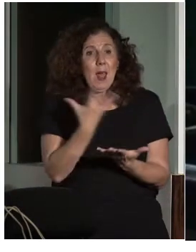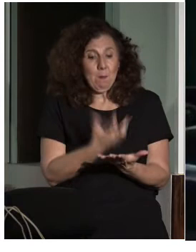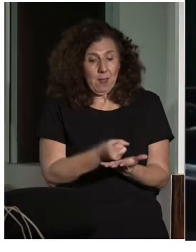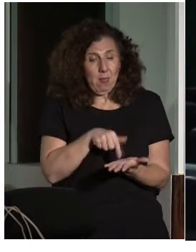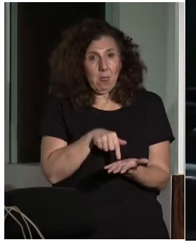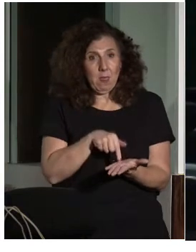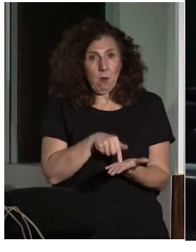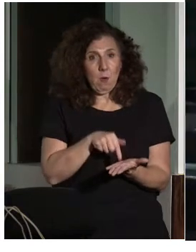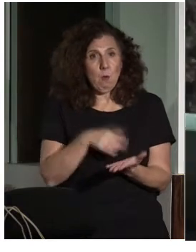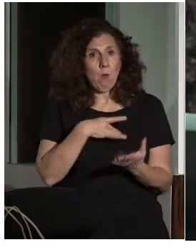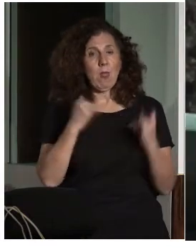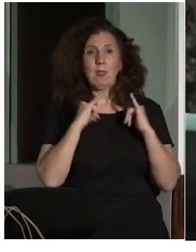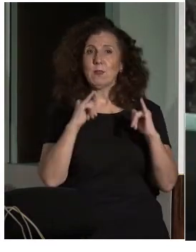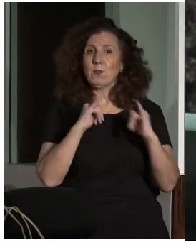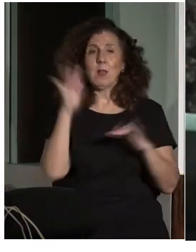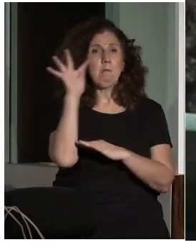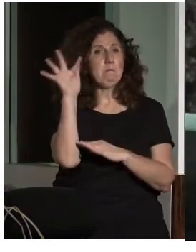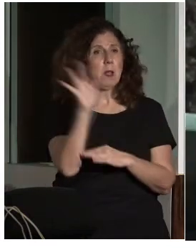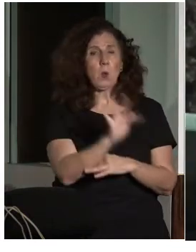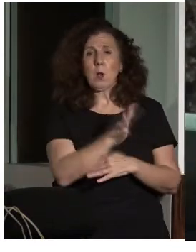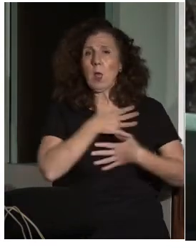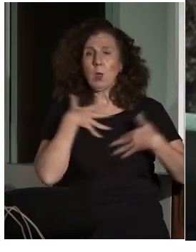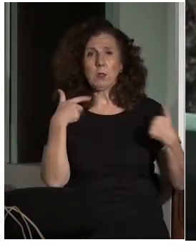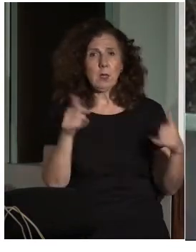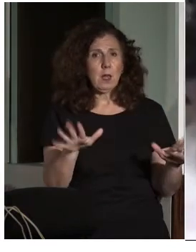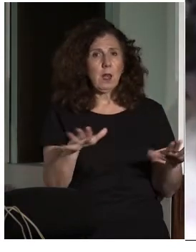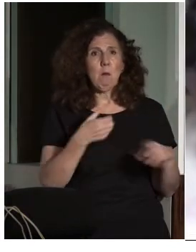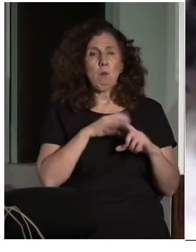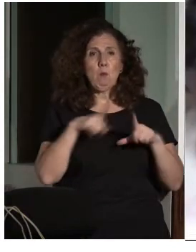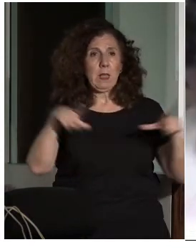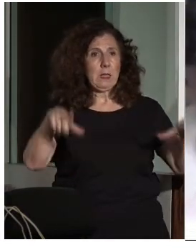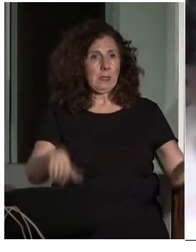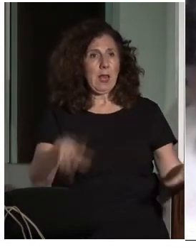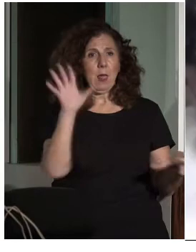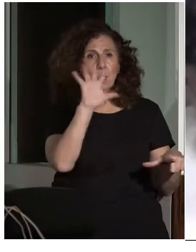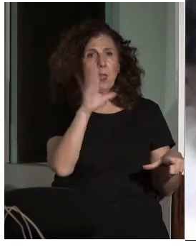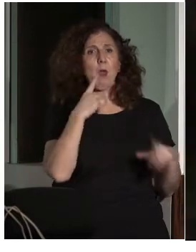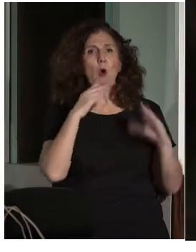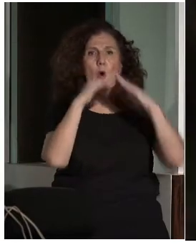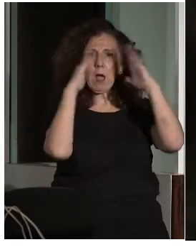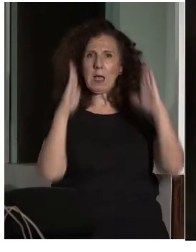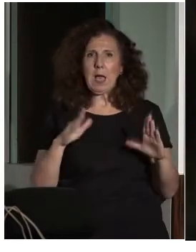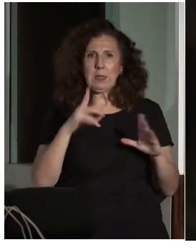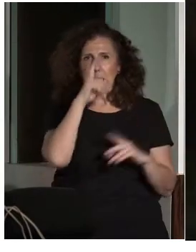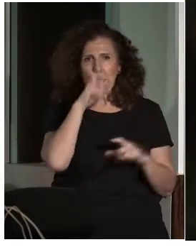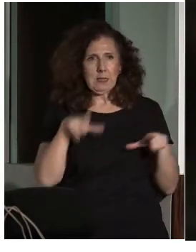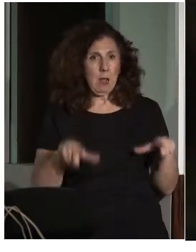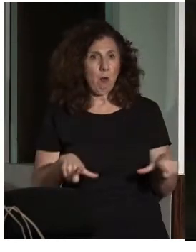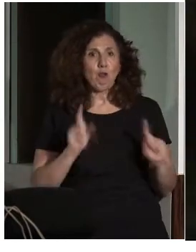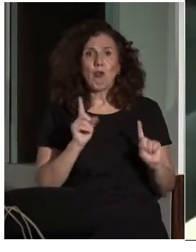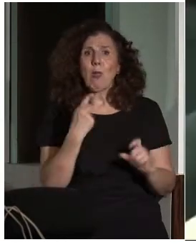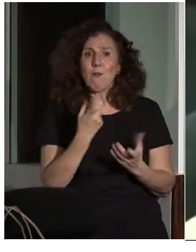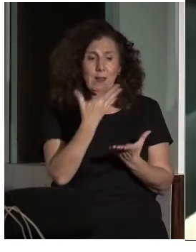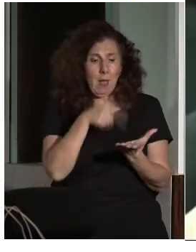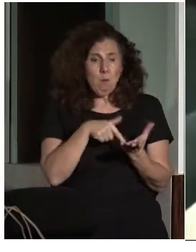disfrutar de una película en el lugar que desee el espectador, en una sala de cine, en el salón de su casa. Solo necesita un móvil con